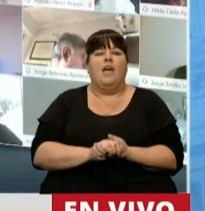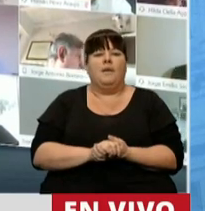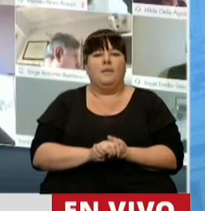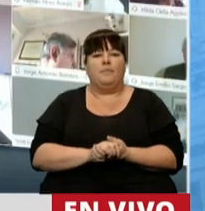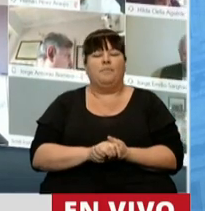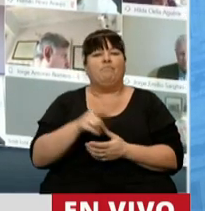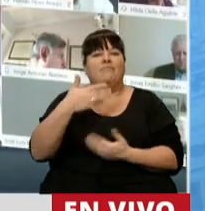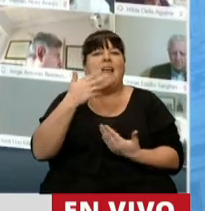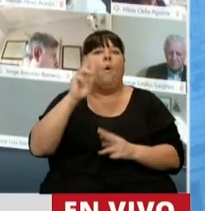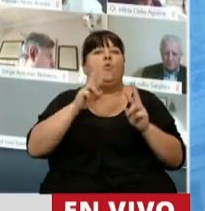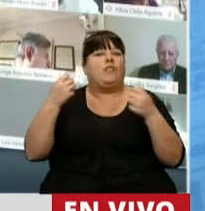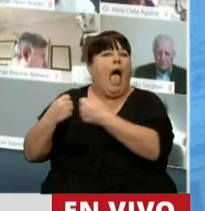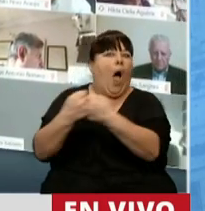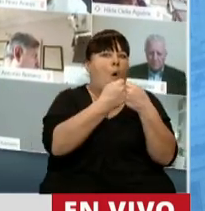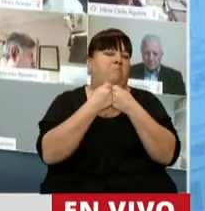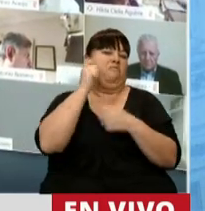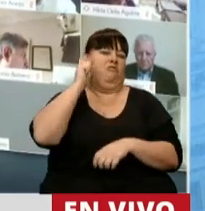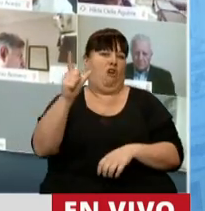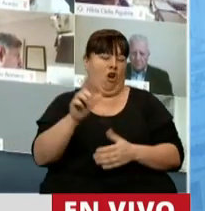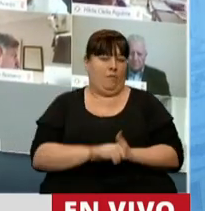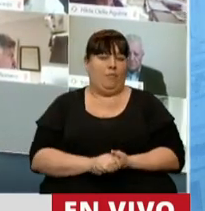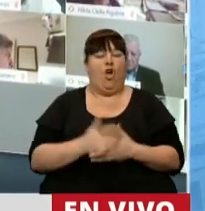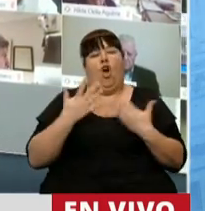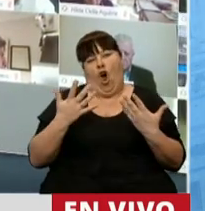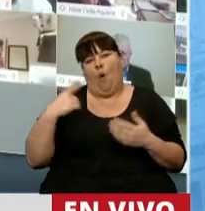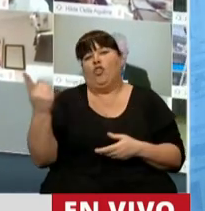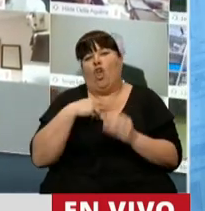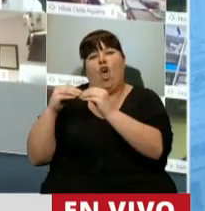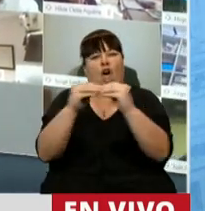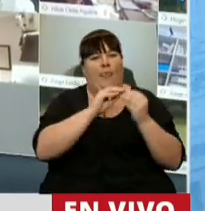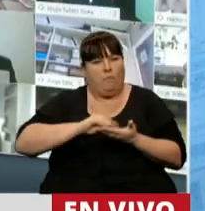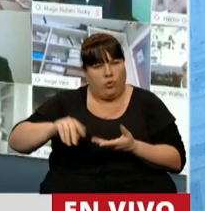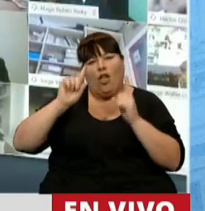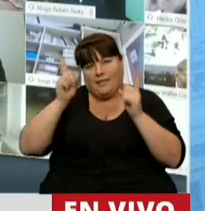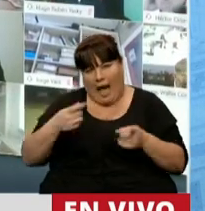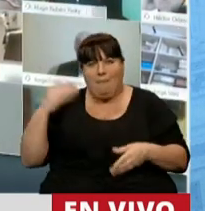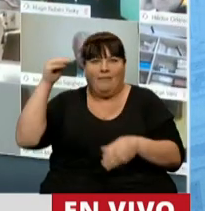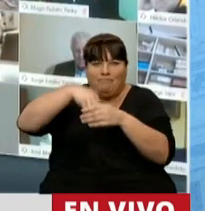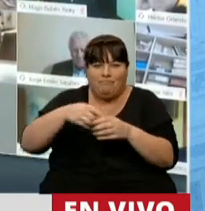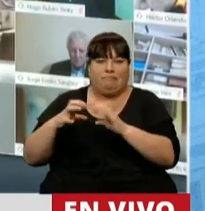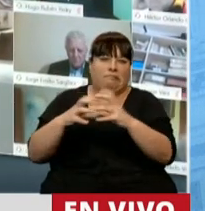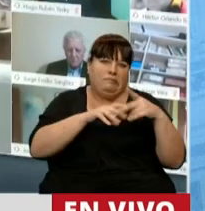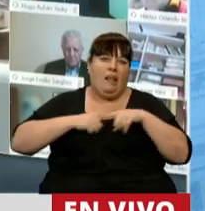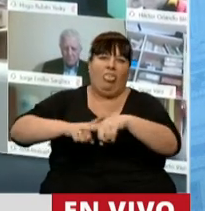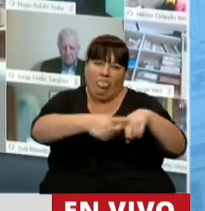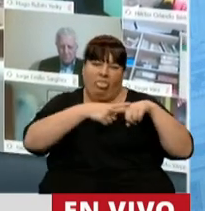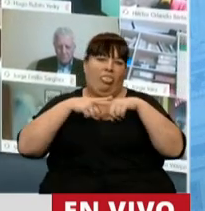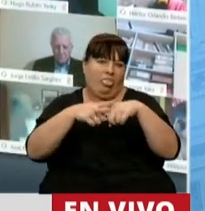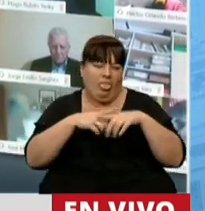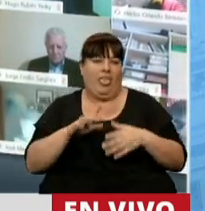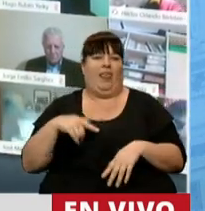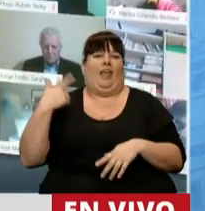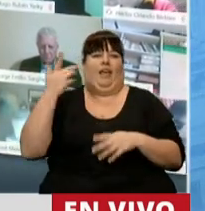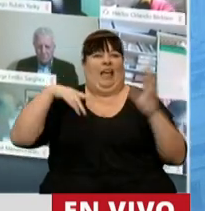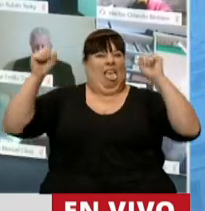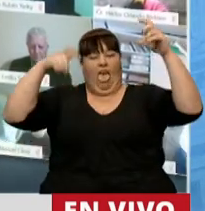de lograr los consensos. Por supuesto que a todos los colegas que participamos en estas discusiones, bajando